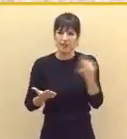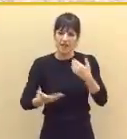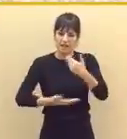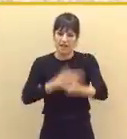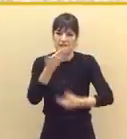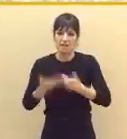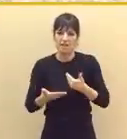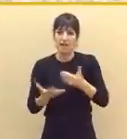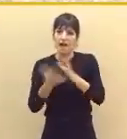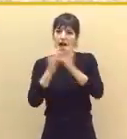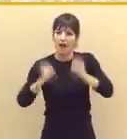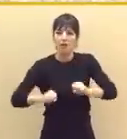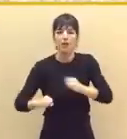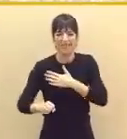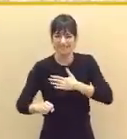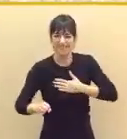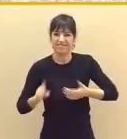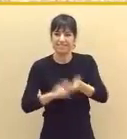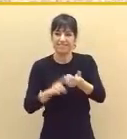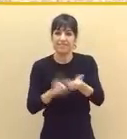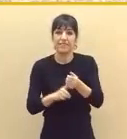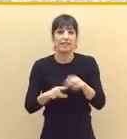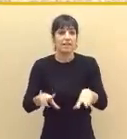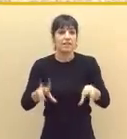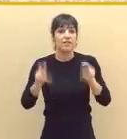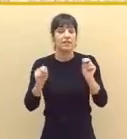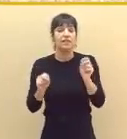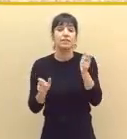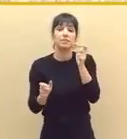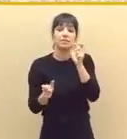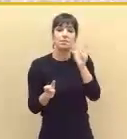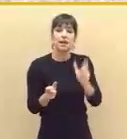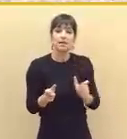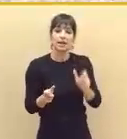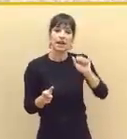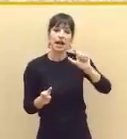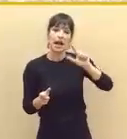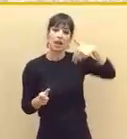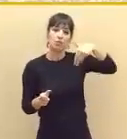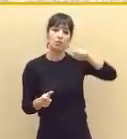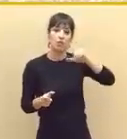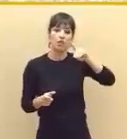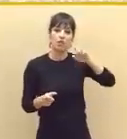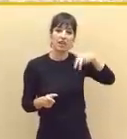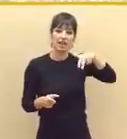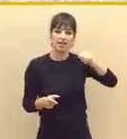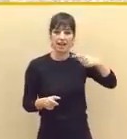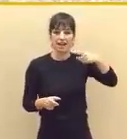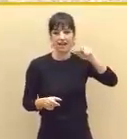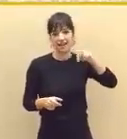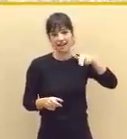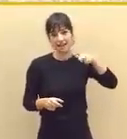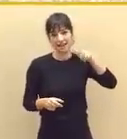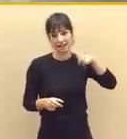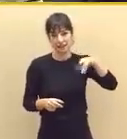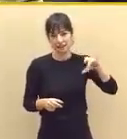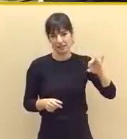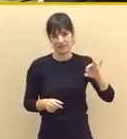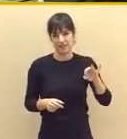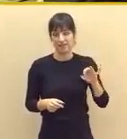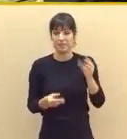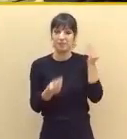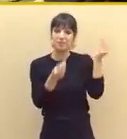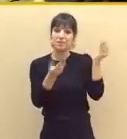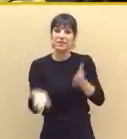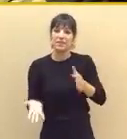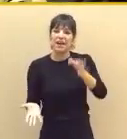caminos al acuerdo, quiero terminar con las palabras de Almudena Grandes, dando la bienvenida a esos